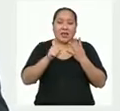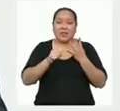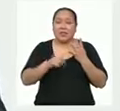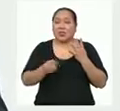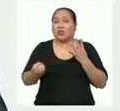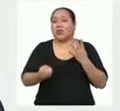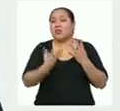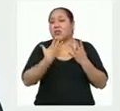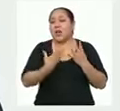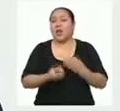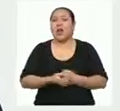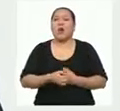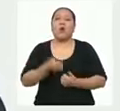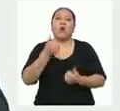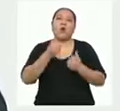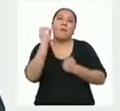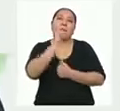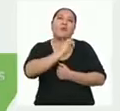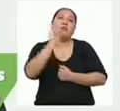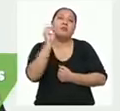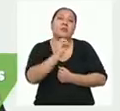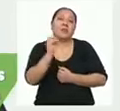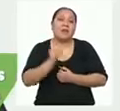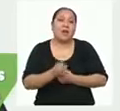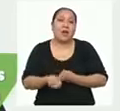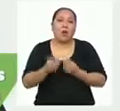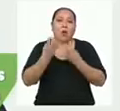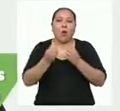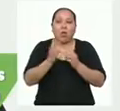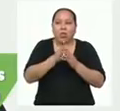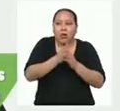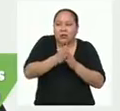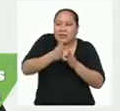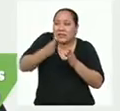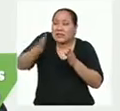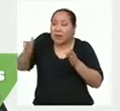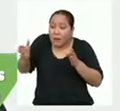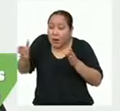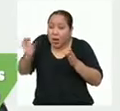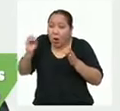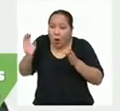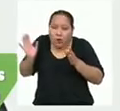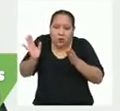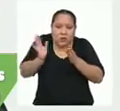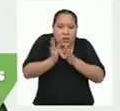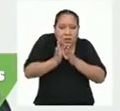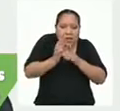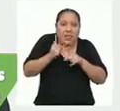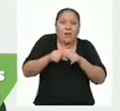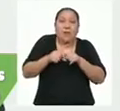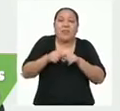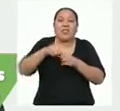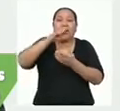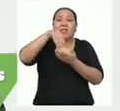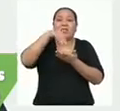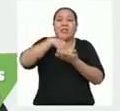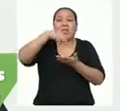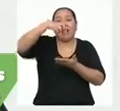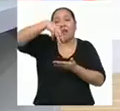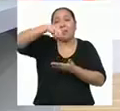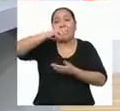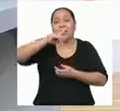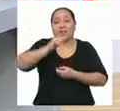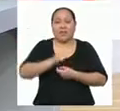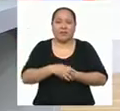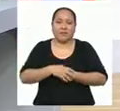indicará en forma de porcentaje qué tan separados se encuentran los datos en relación con su media o promedio